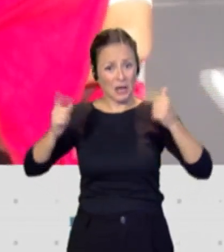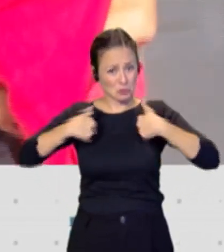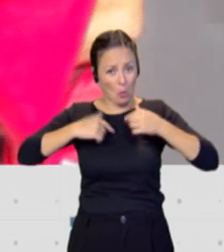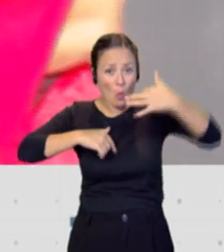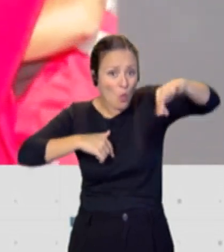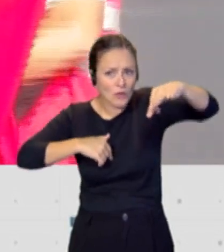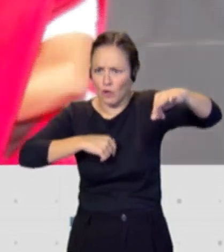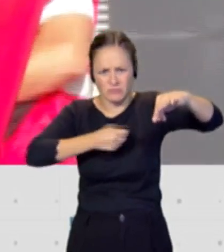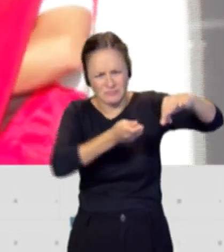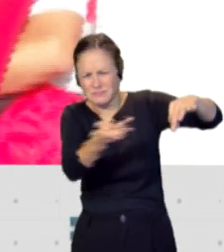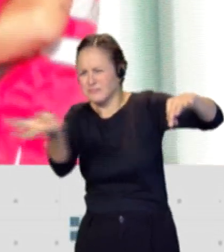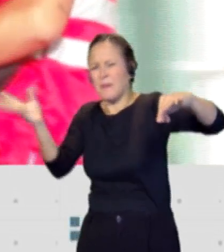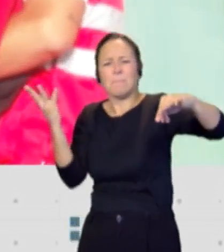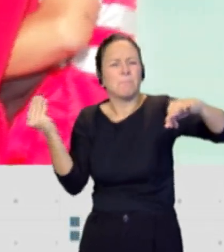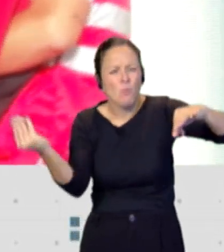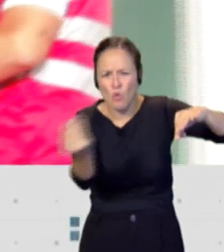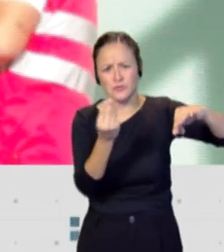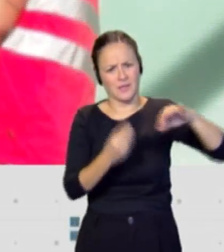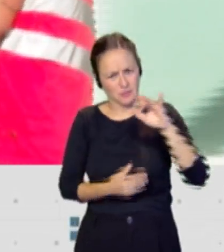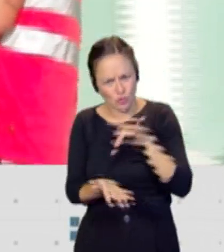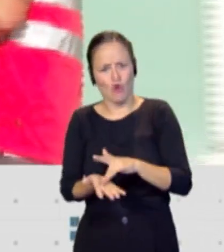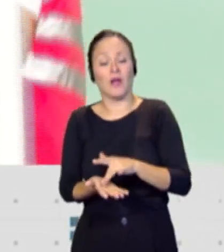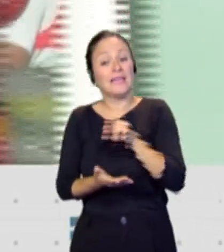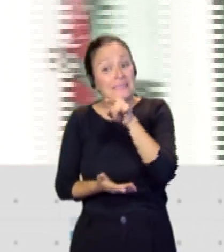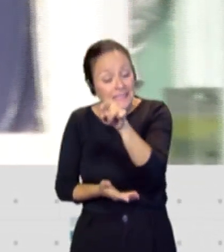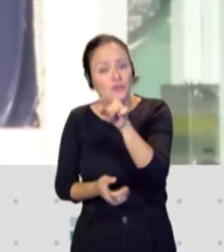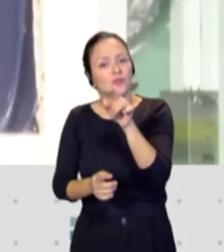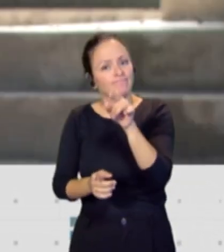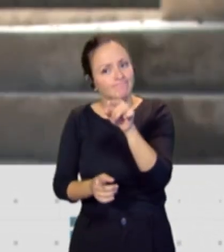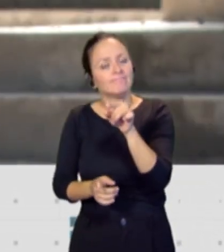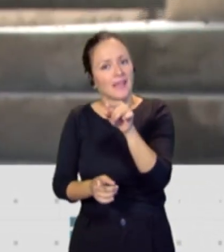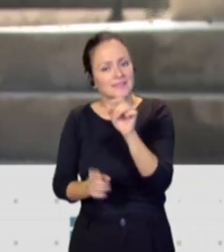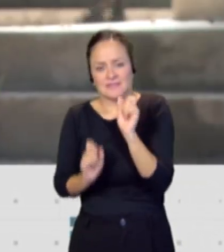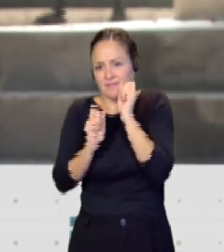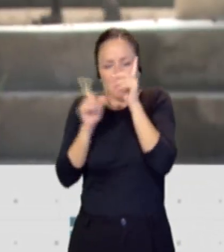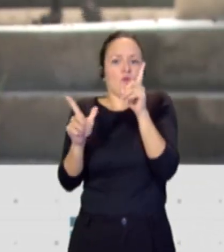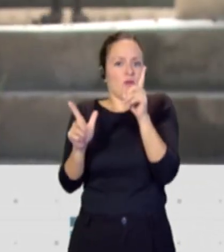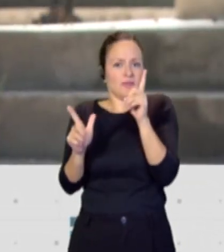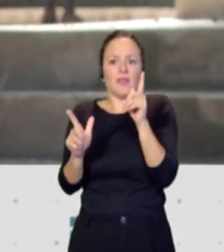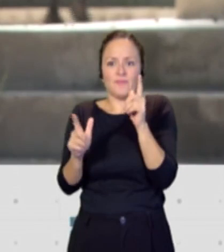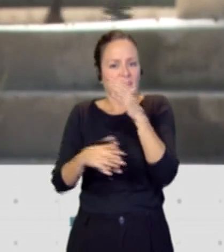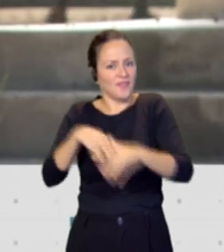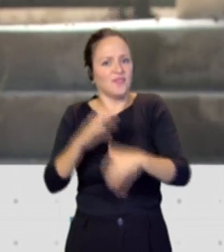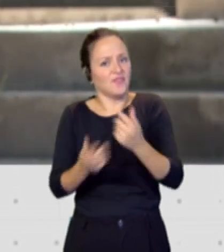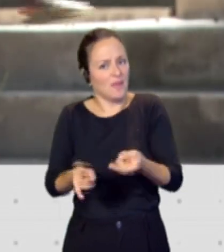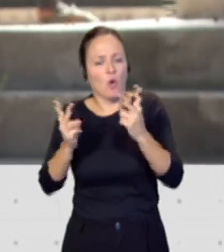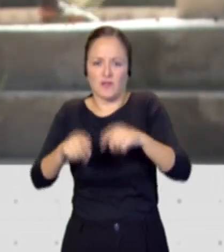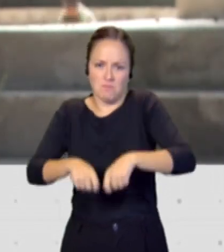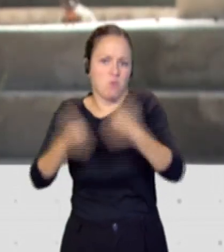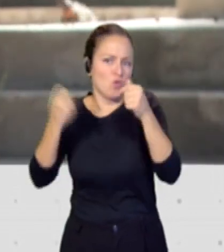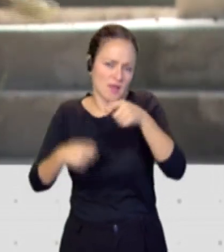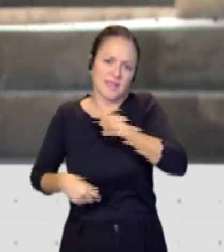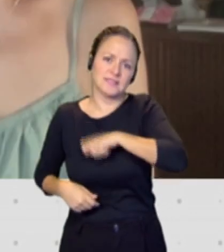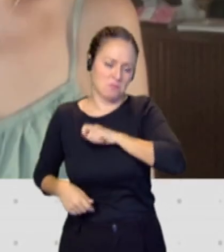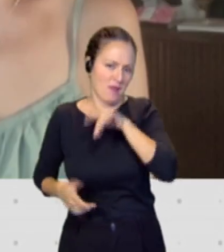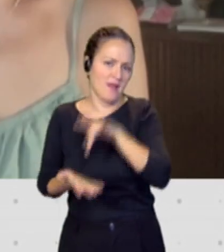defensoras. Y ahí también eso es un punto de inflexión de cómo se deteriora también la democracia dentro del Estado español.